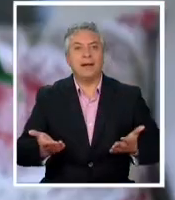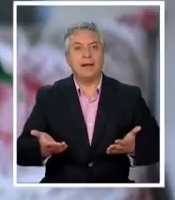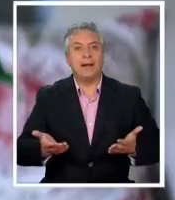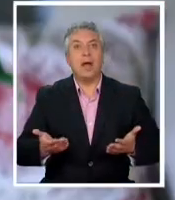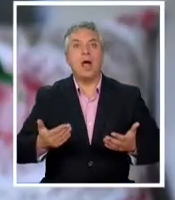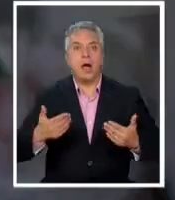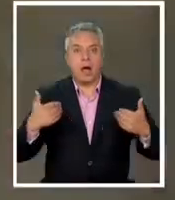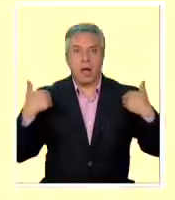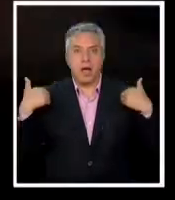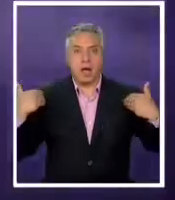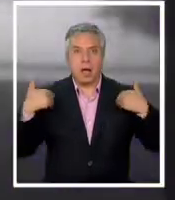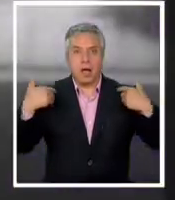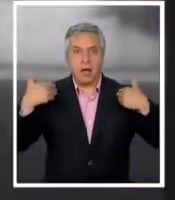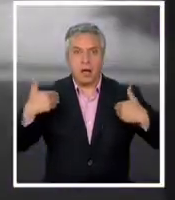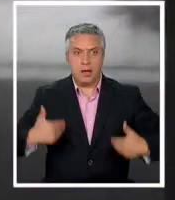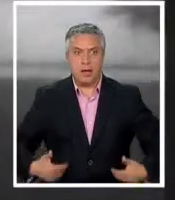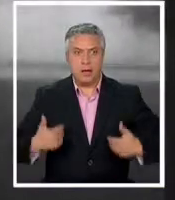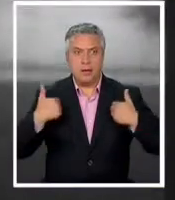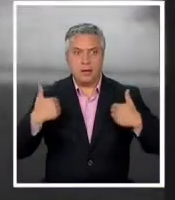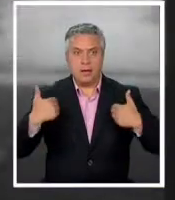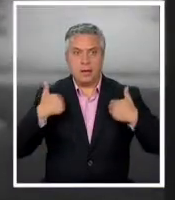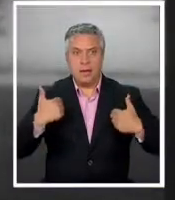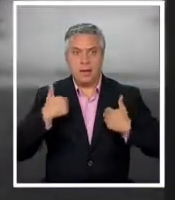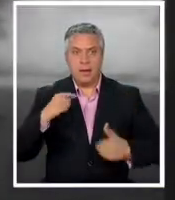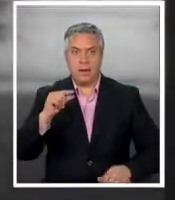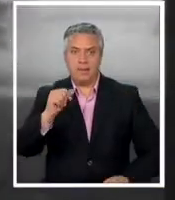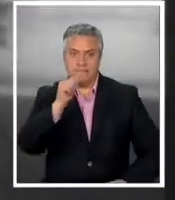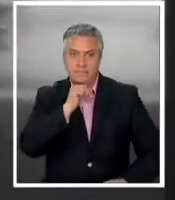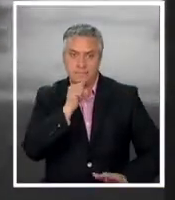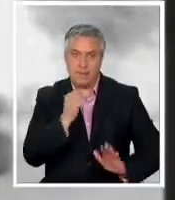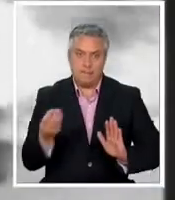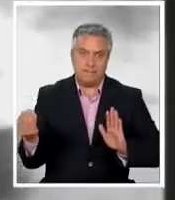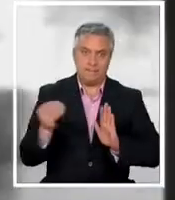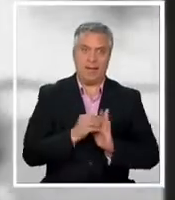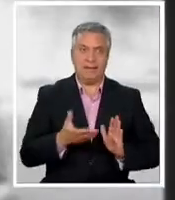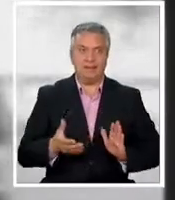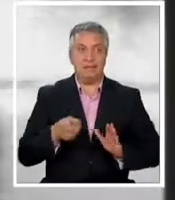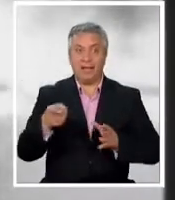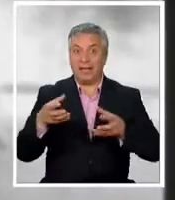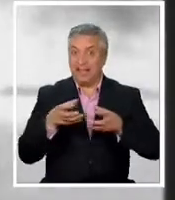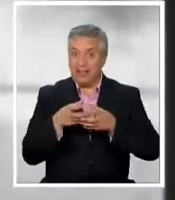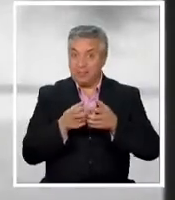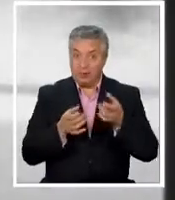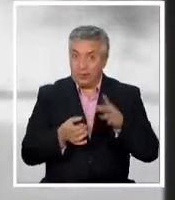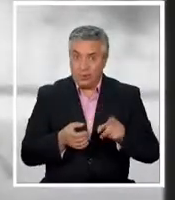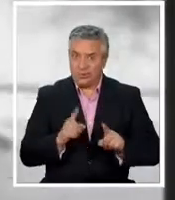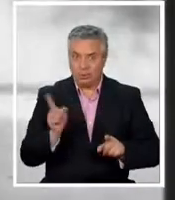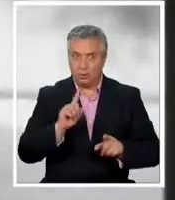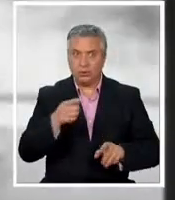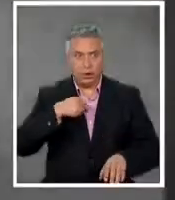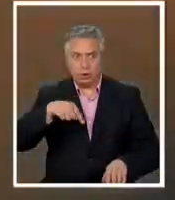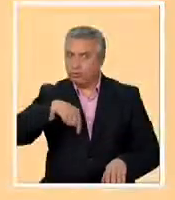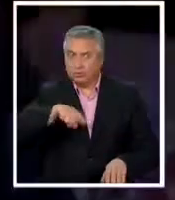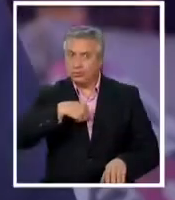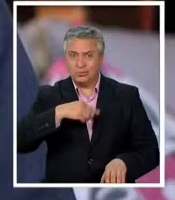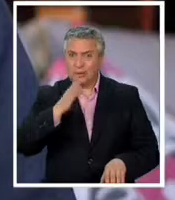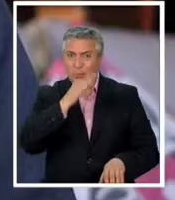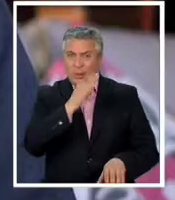condición física Pero este no era el único problema que tenía el equipo Nosotros no teníamos disciplina